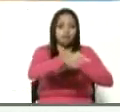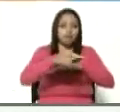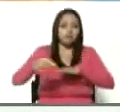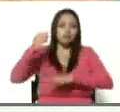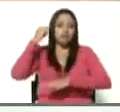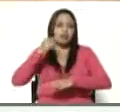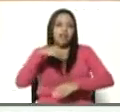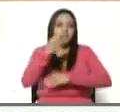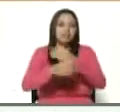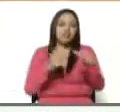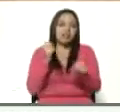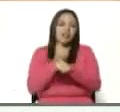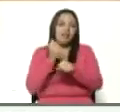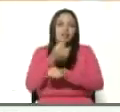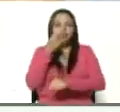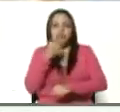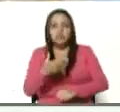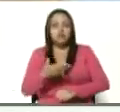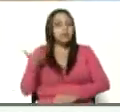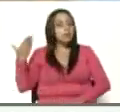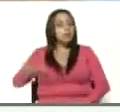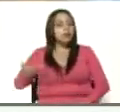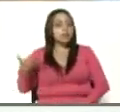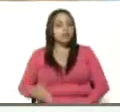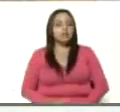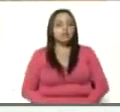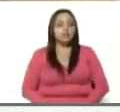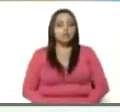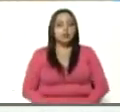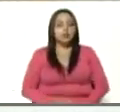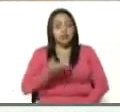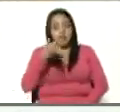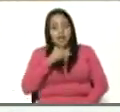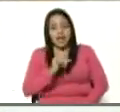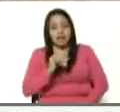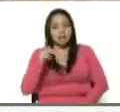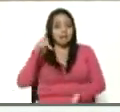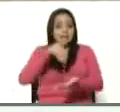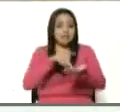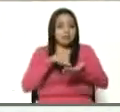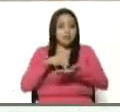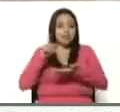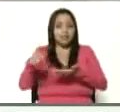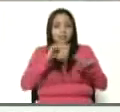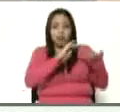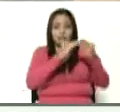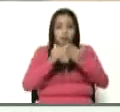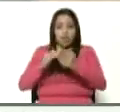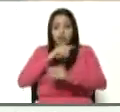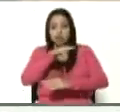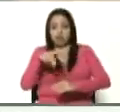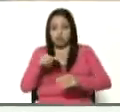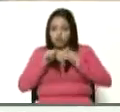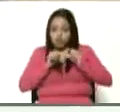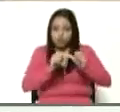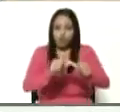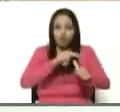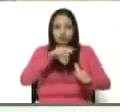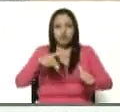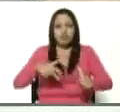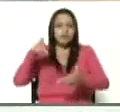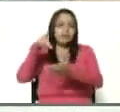estamos haciendo un trabajo bonito, importante, donde somos protagonistas, las comunidades y nosotros mantenemos nuestra